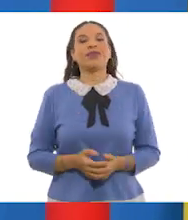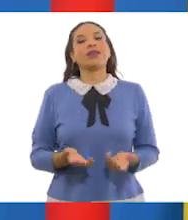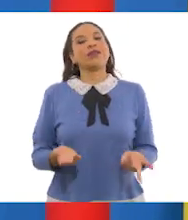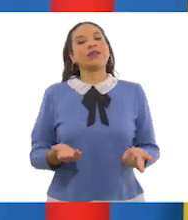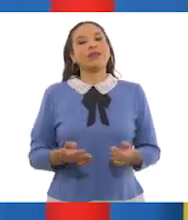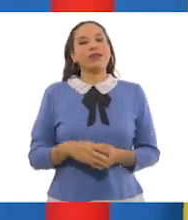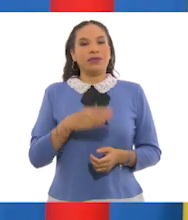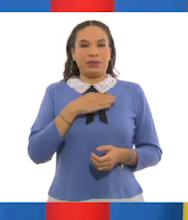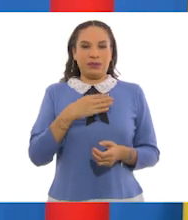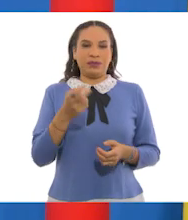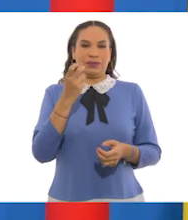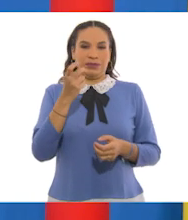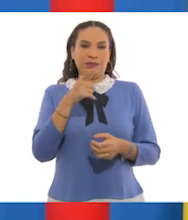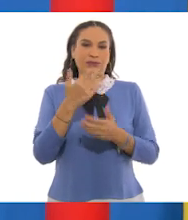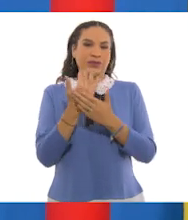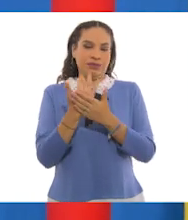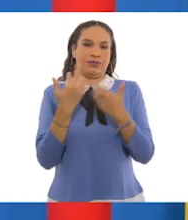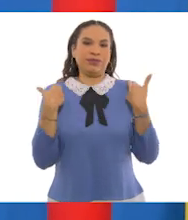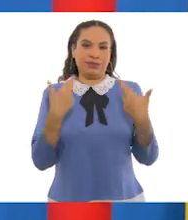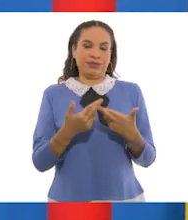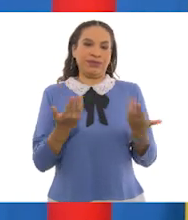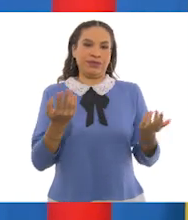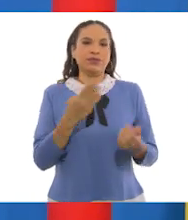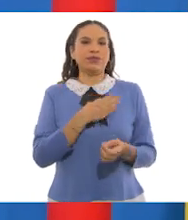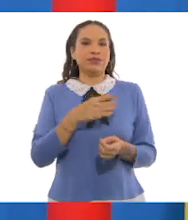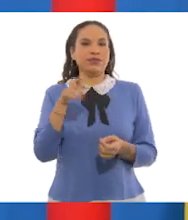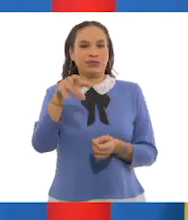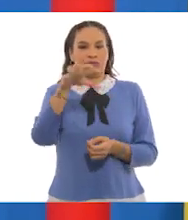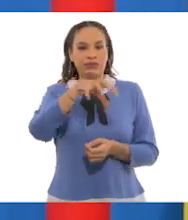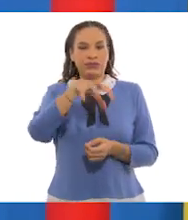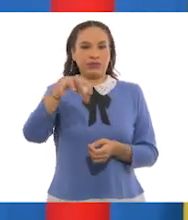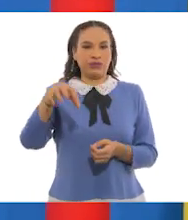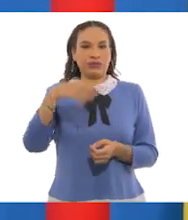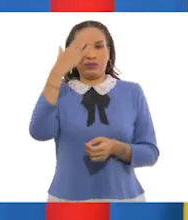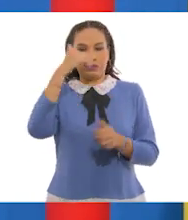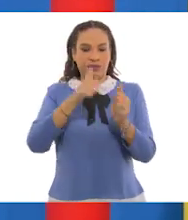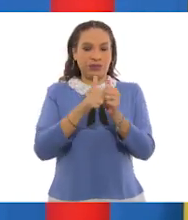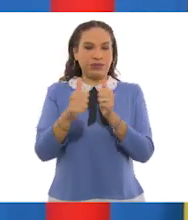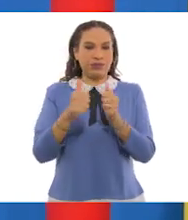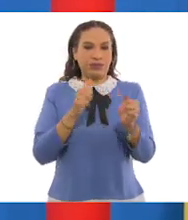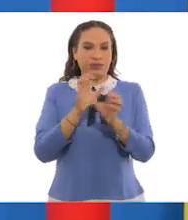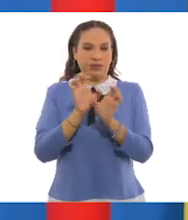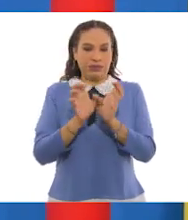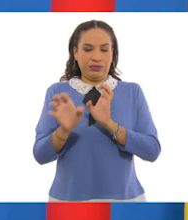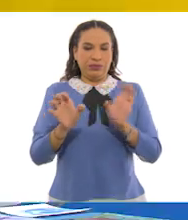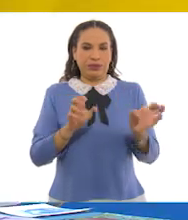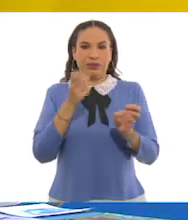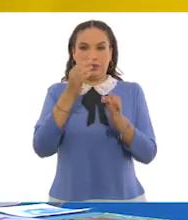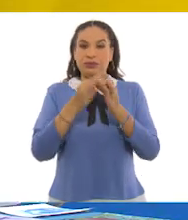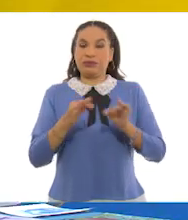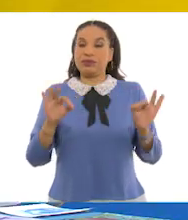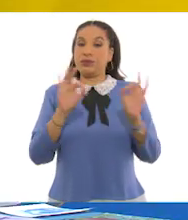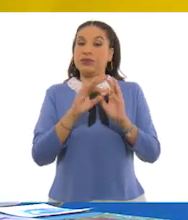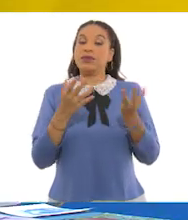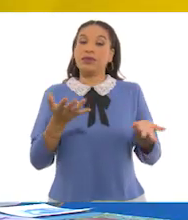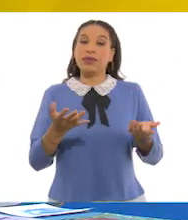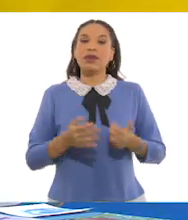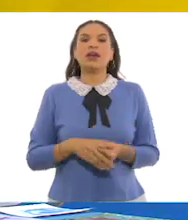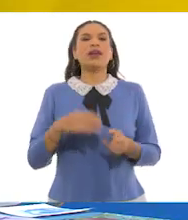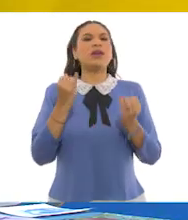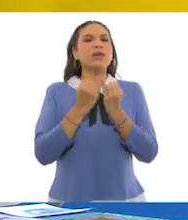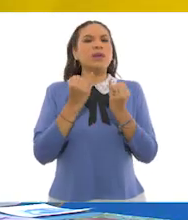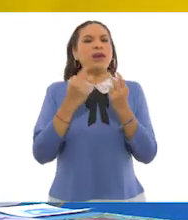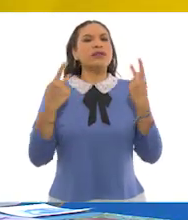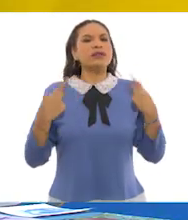bueno, pero qué bueno que valió la pena la espera, maestra. Qué bueno que en tu colonia recogen y separan los residuos. Me parece muy bien eso. Así es. Y